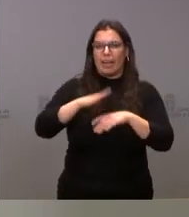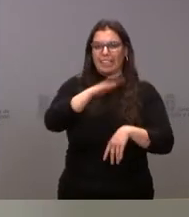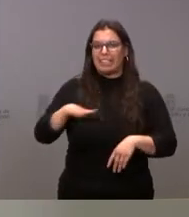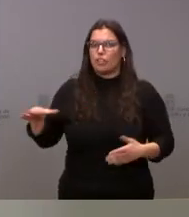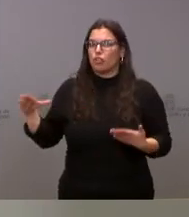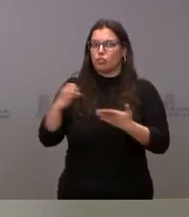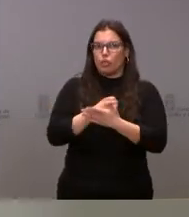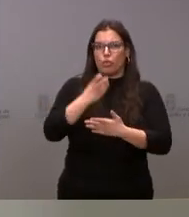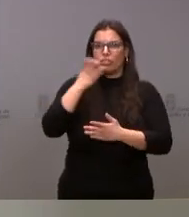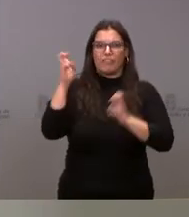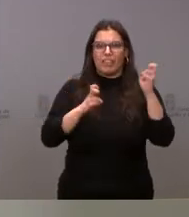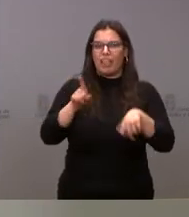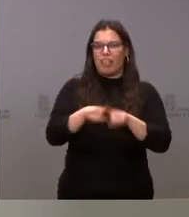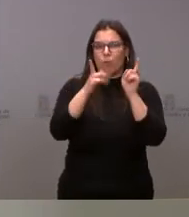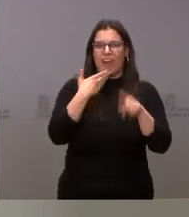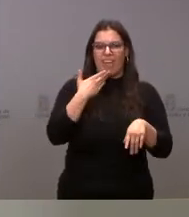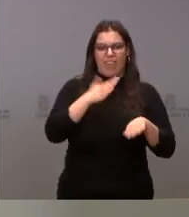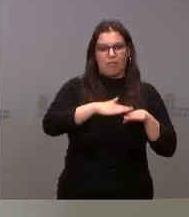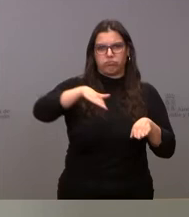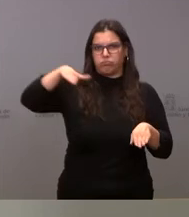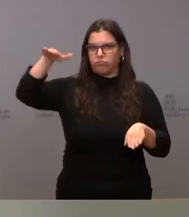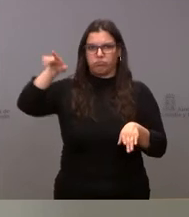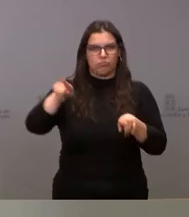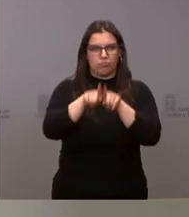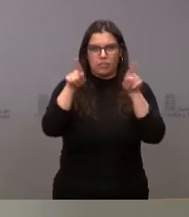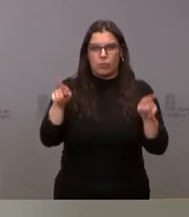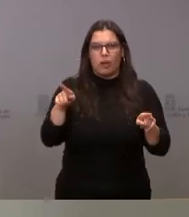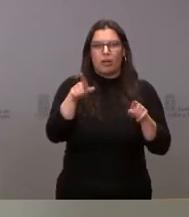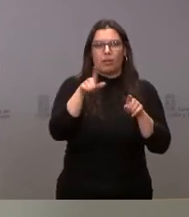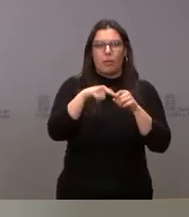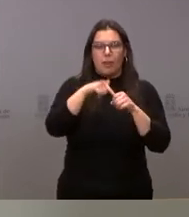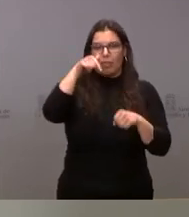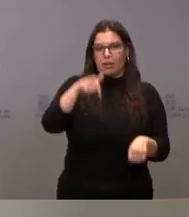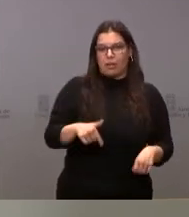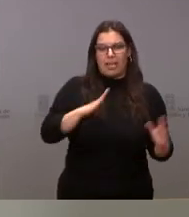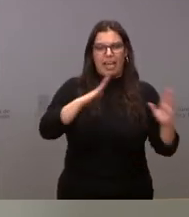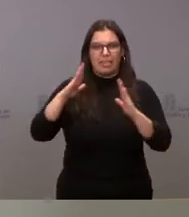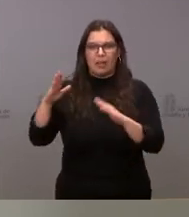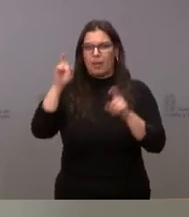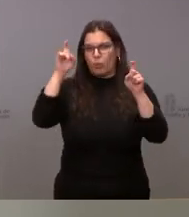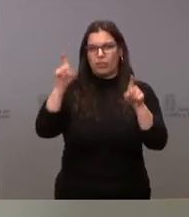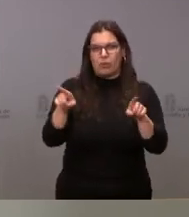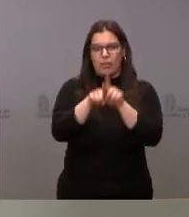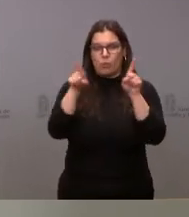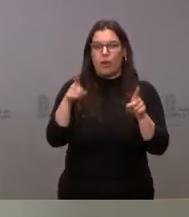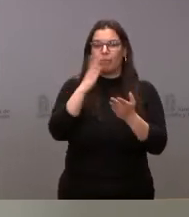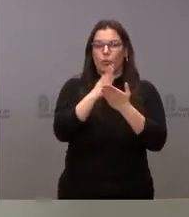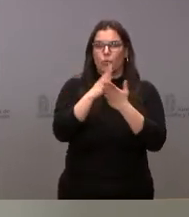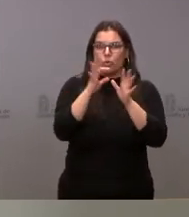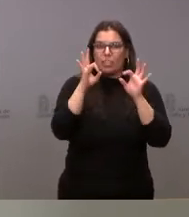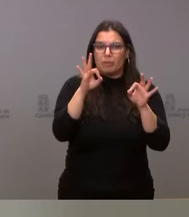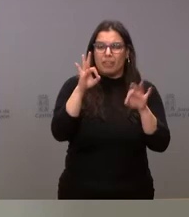en todas las etapas educativas, las que tenemos en España. Se pondrán a disposición cursos específicos de español